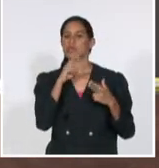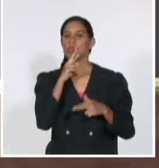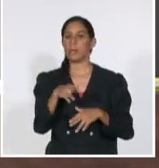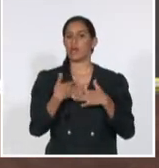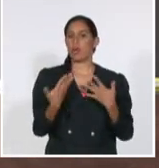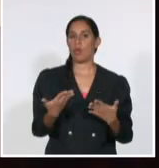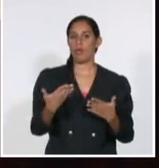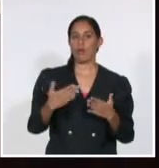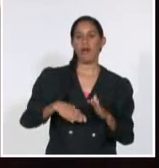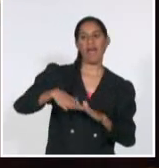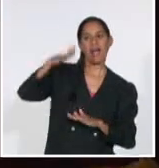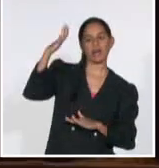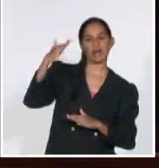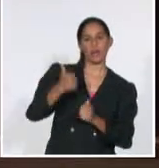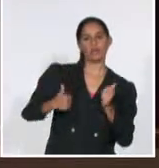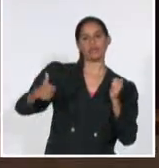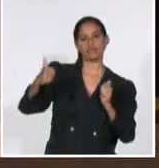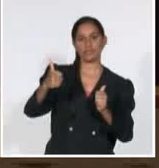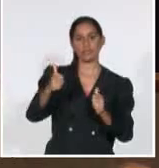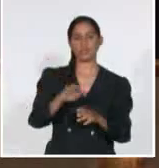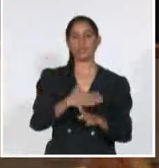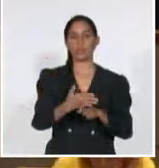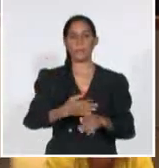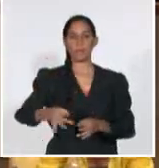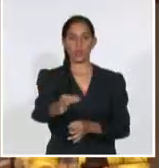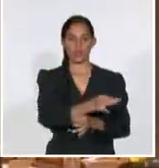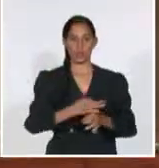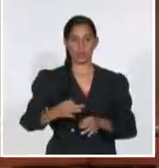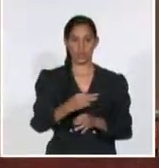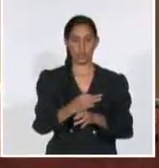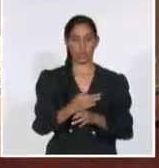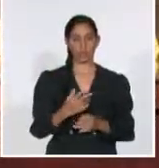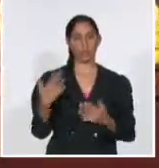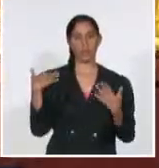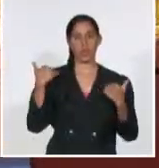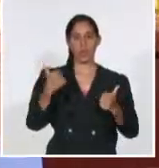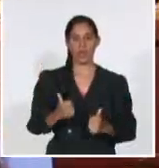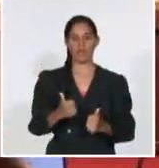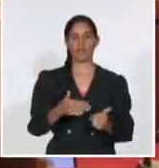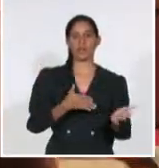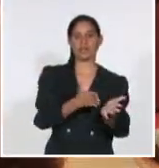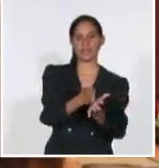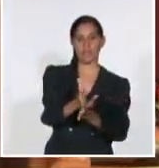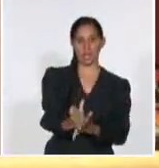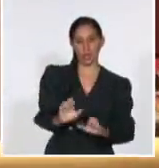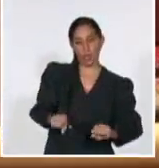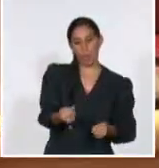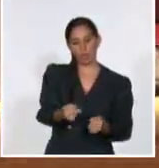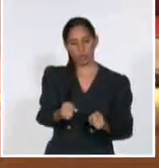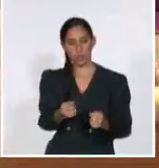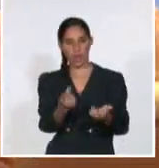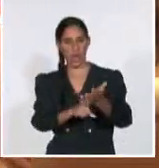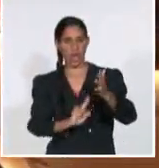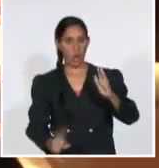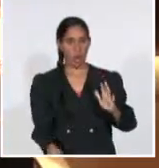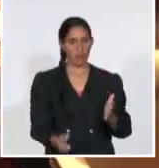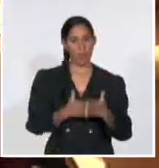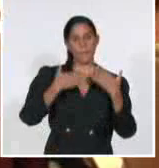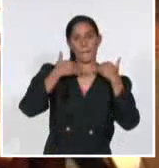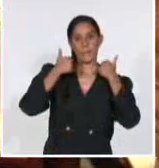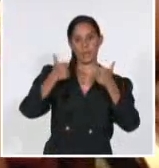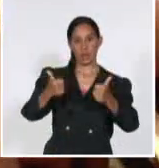los municipios. El jefe de Estado enfatizó en la necesidad de mantener el ahorro para lograr mayor eficiencia energética.